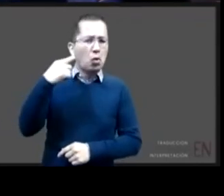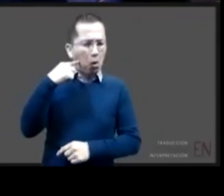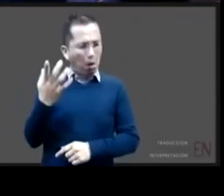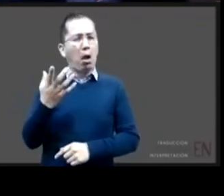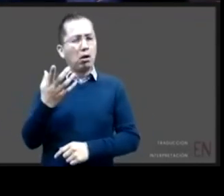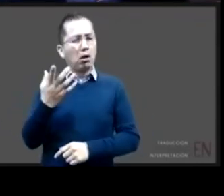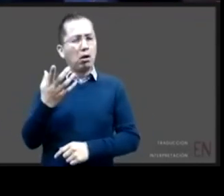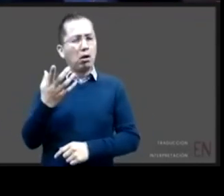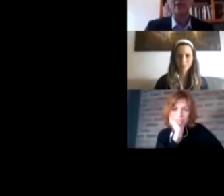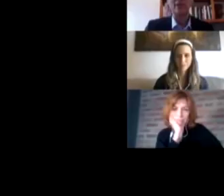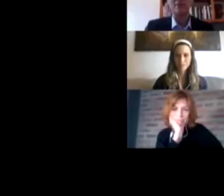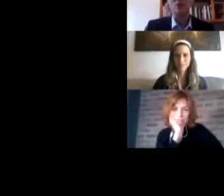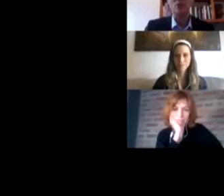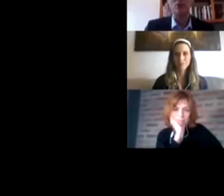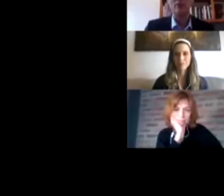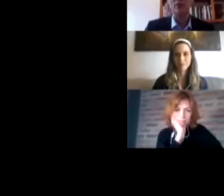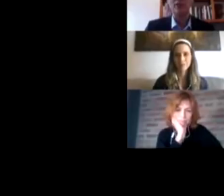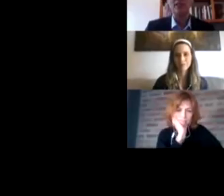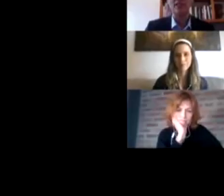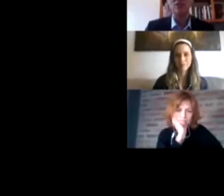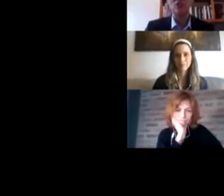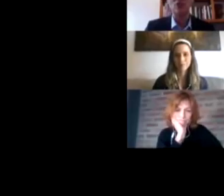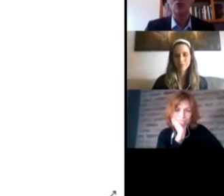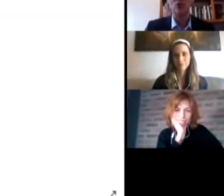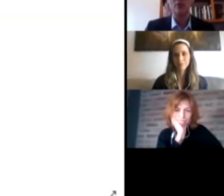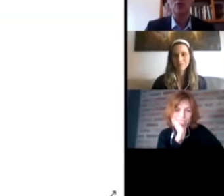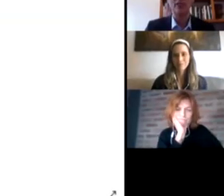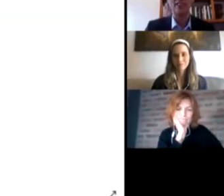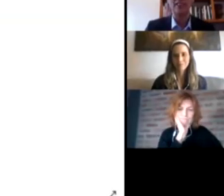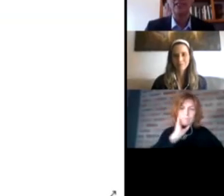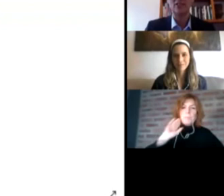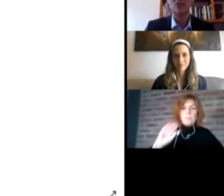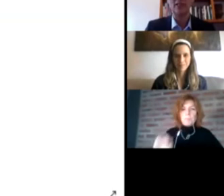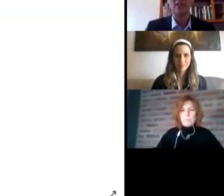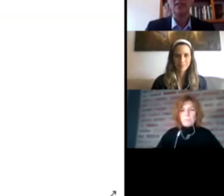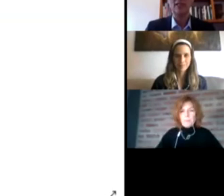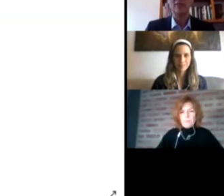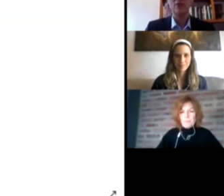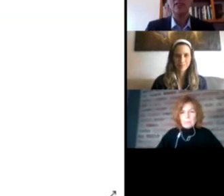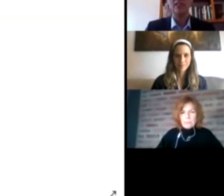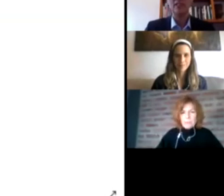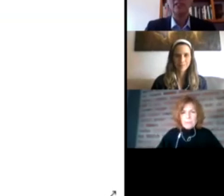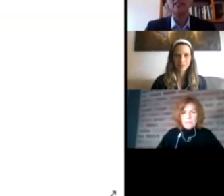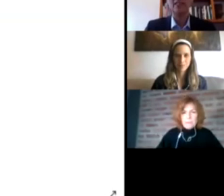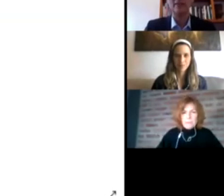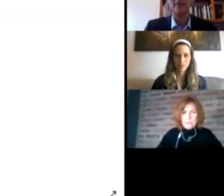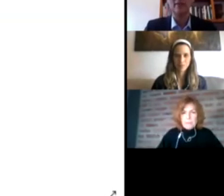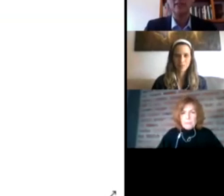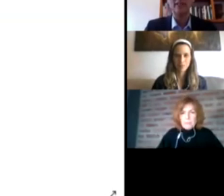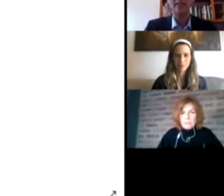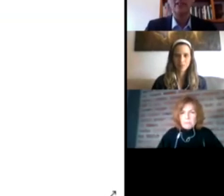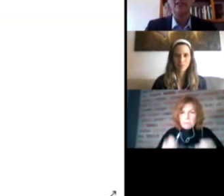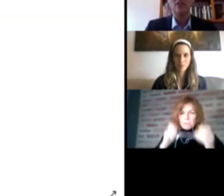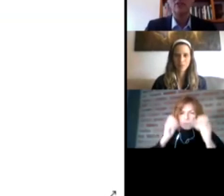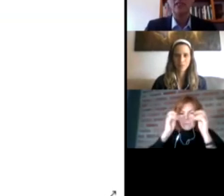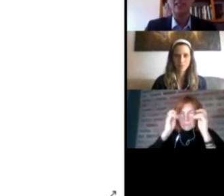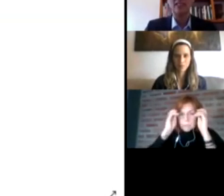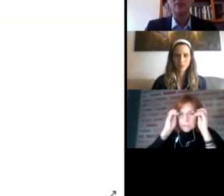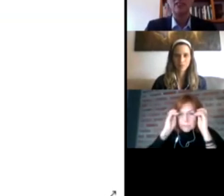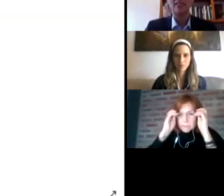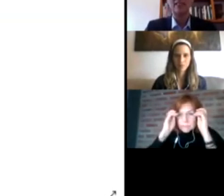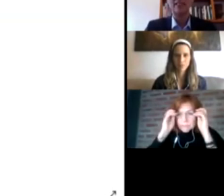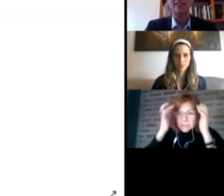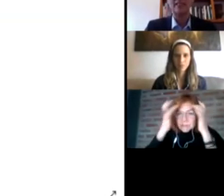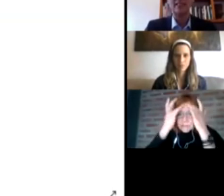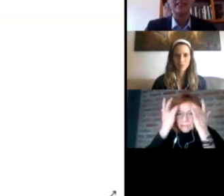dos temas también muy importantes uno sobre violencia sexual la violencia que viven niños niñas